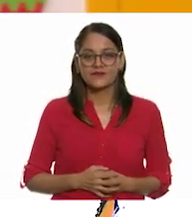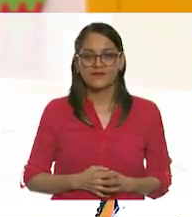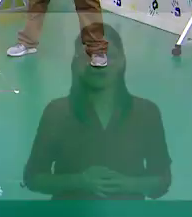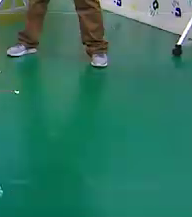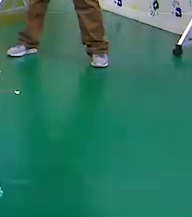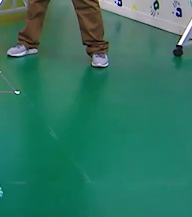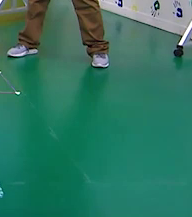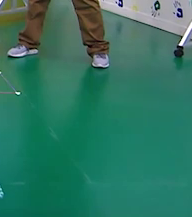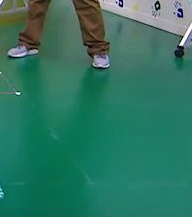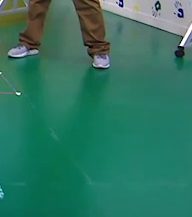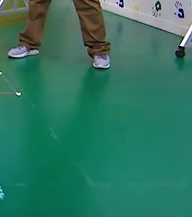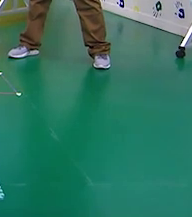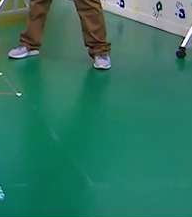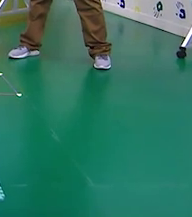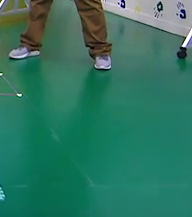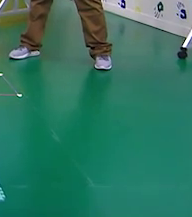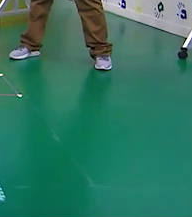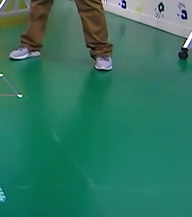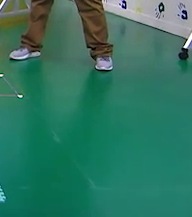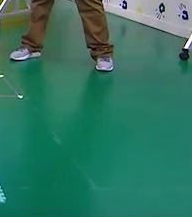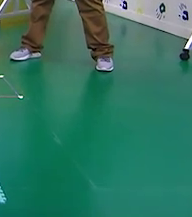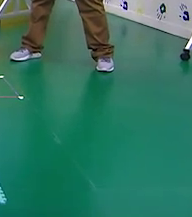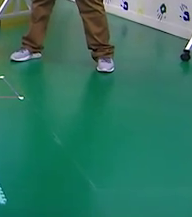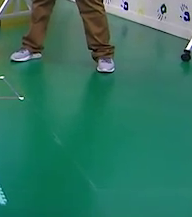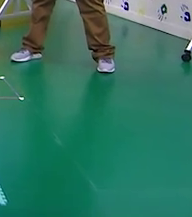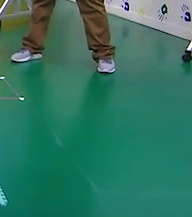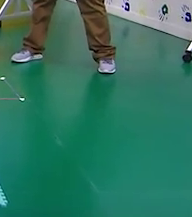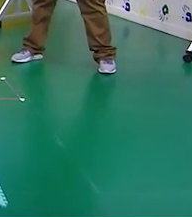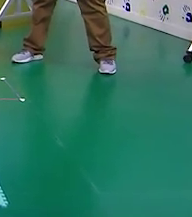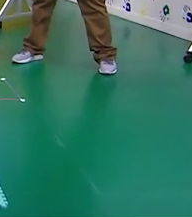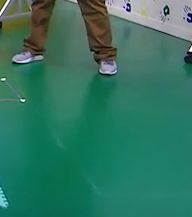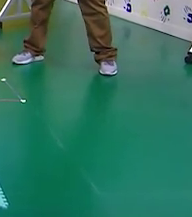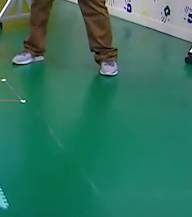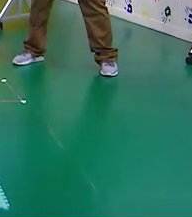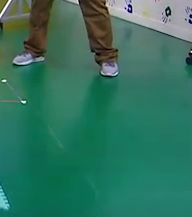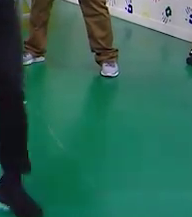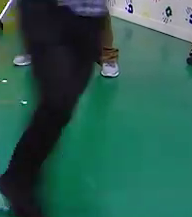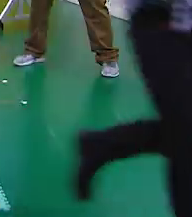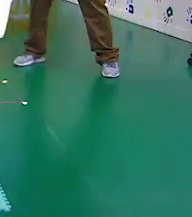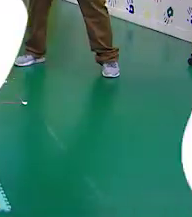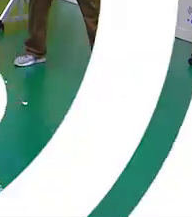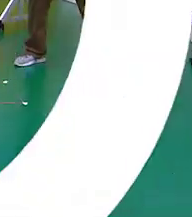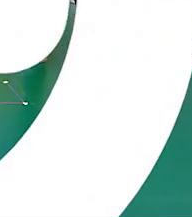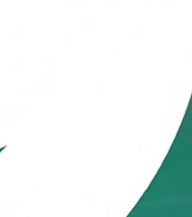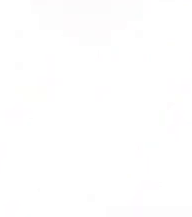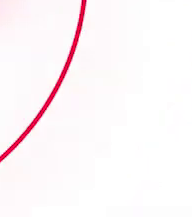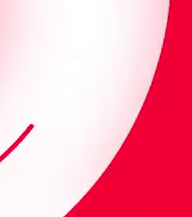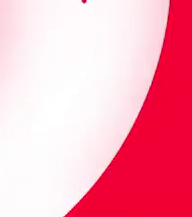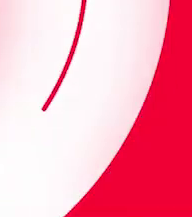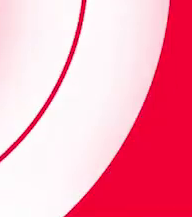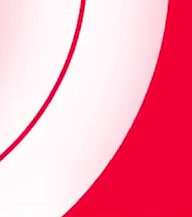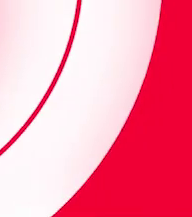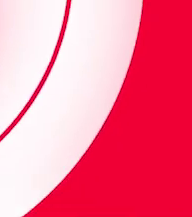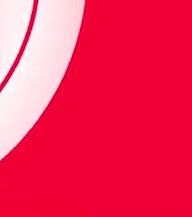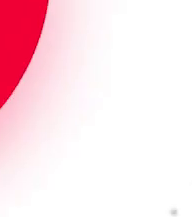una... una línea recta que se fuga. Por acá. soy yo, o una línea recta.